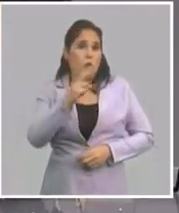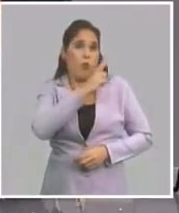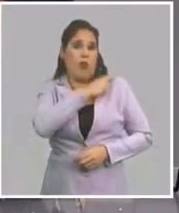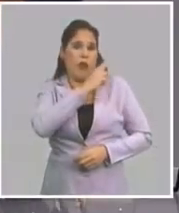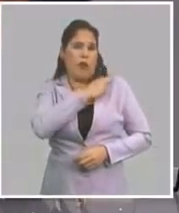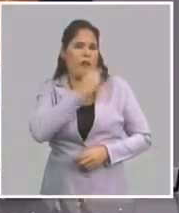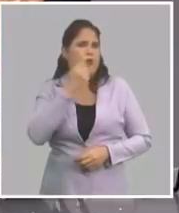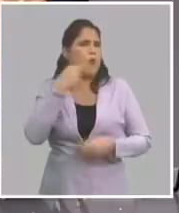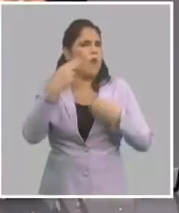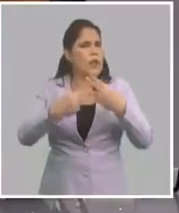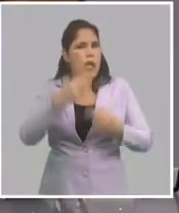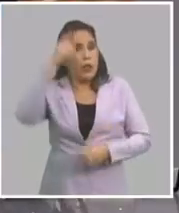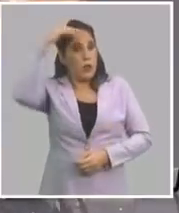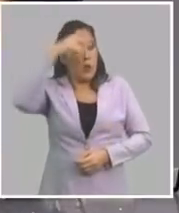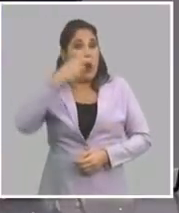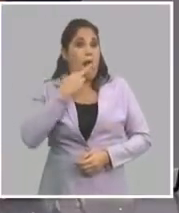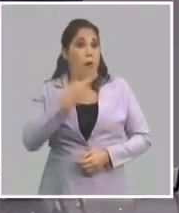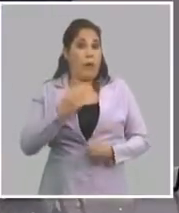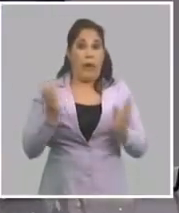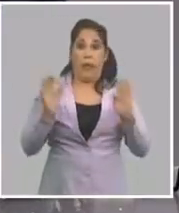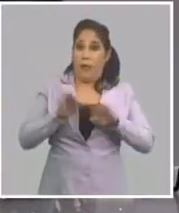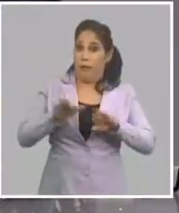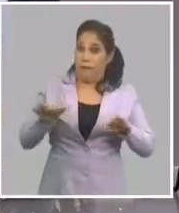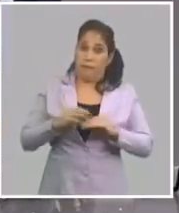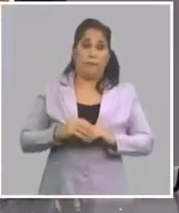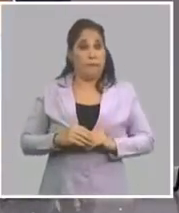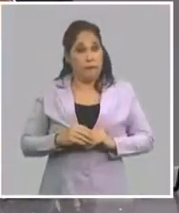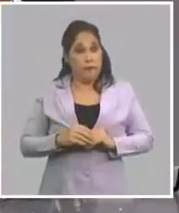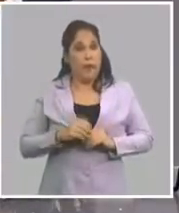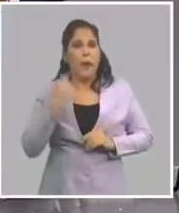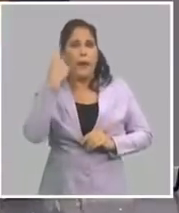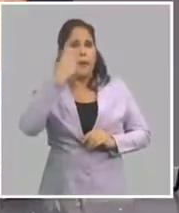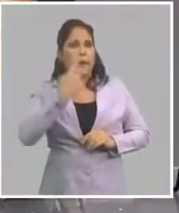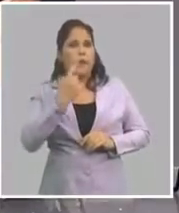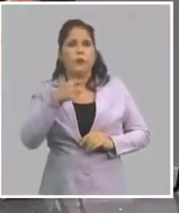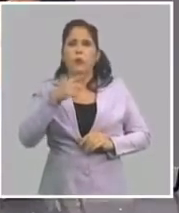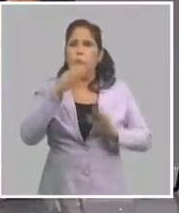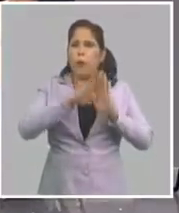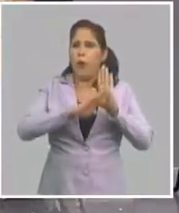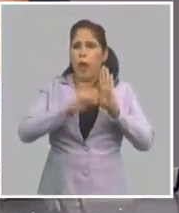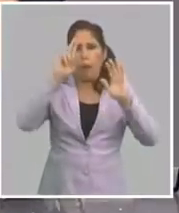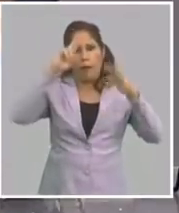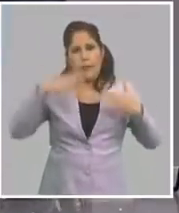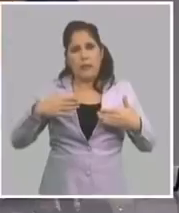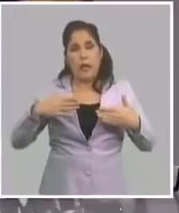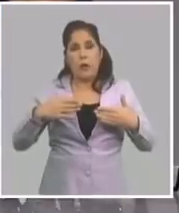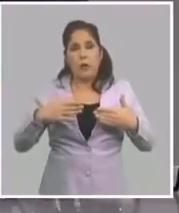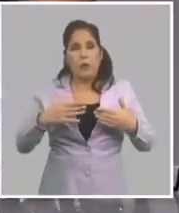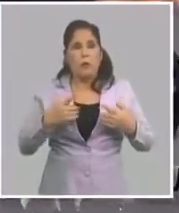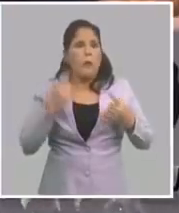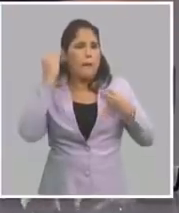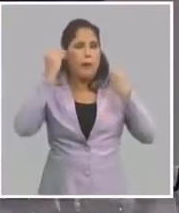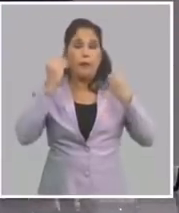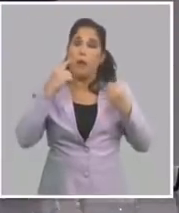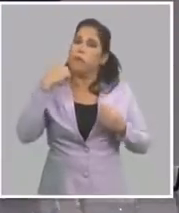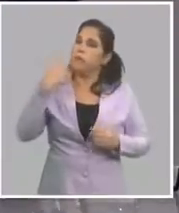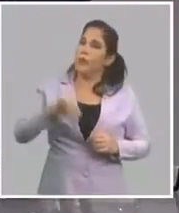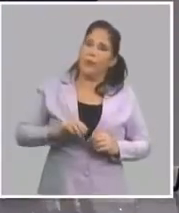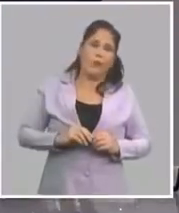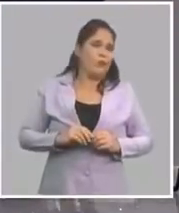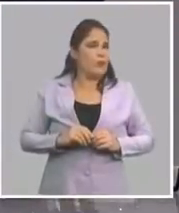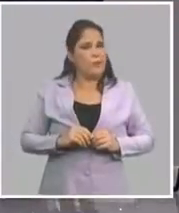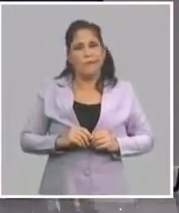mandato, apenas pudo responder en varias entrevistas. Donde le preguntan cuál es su programa de salud, no sabe,